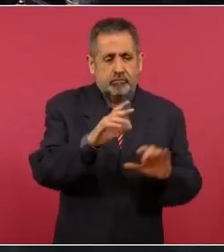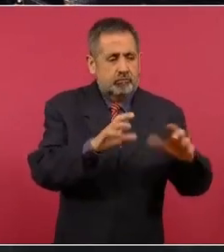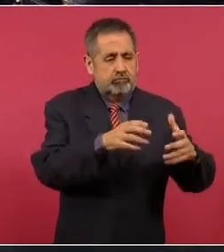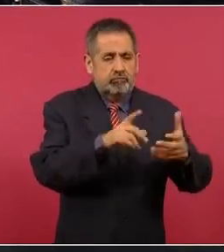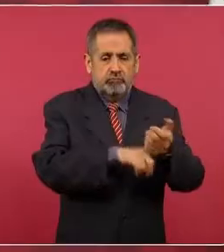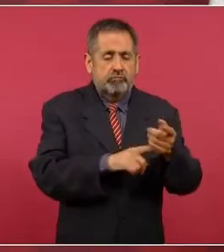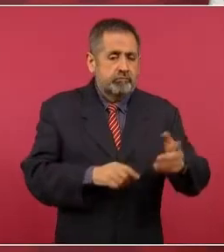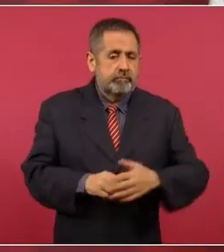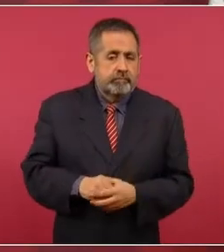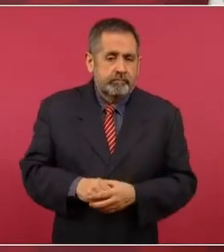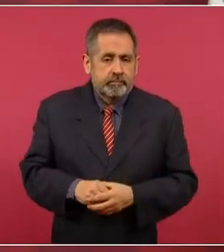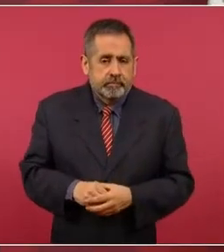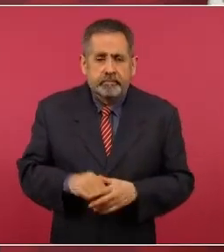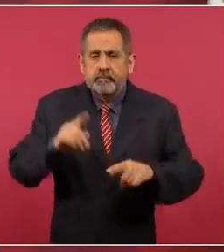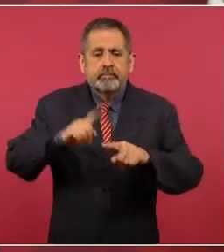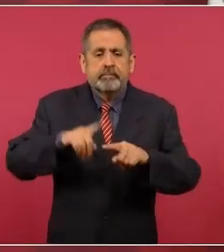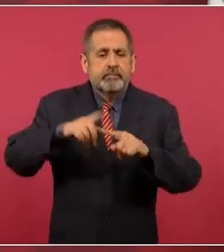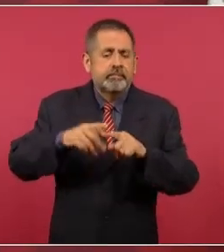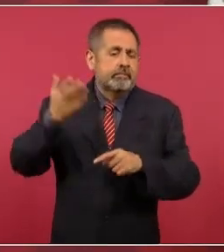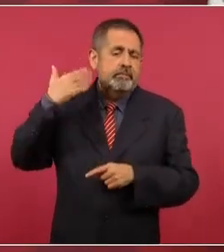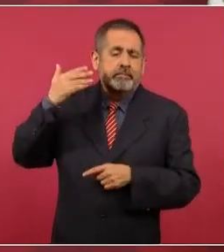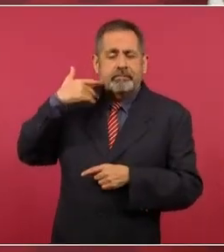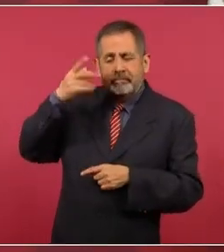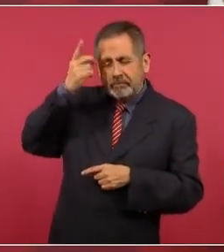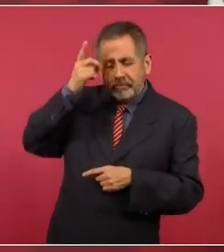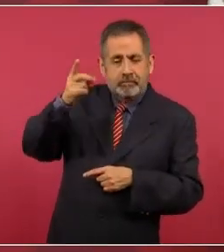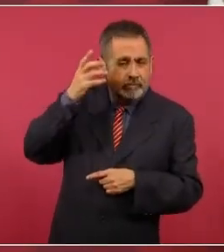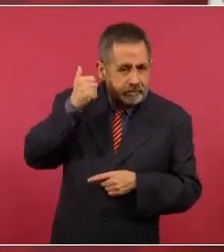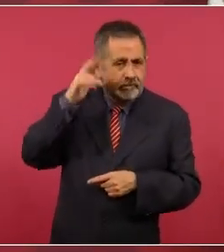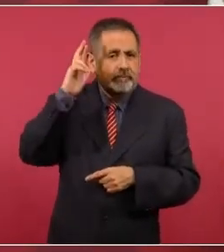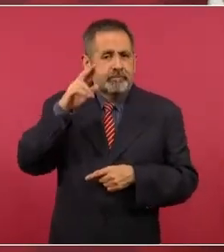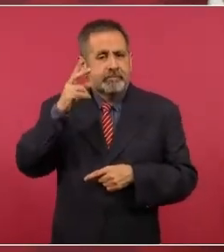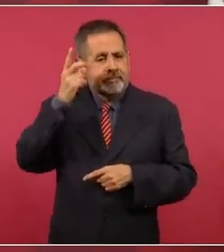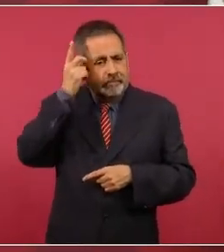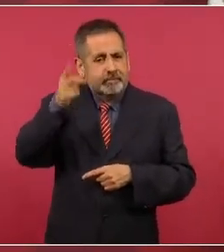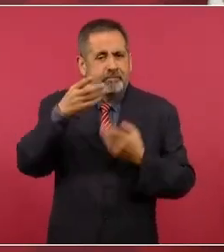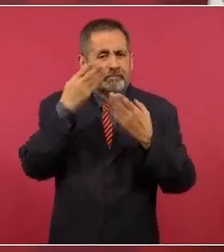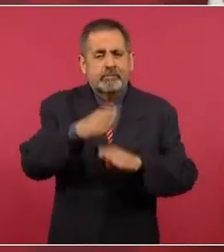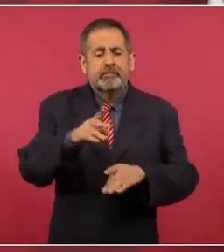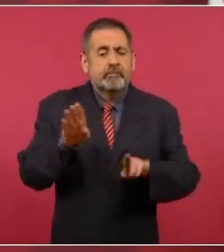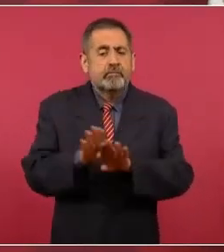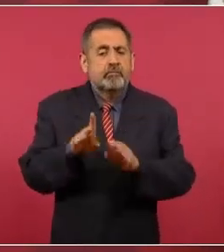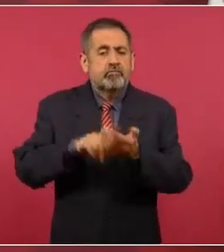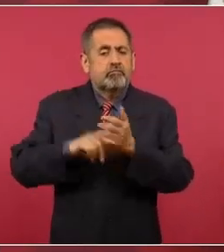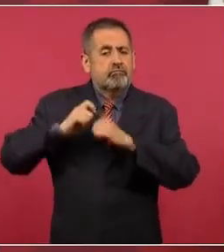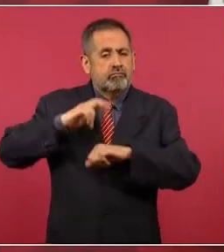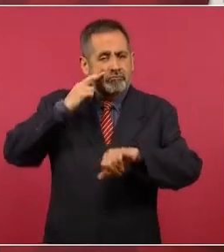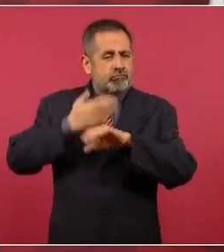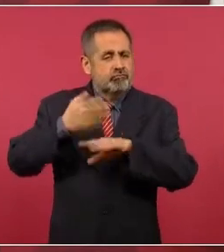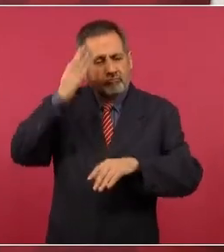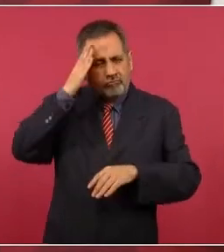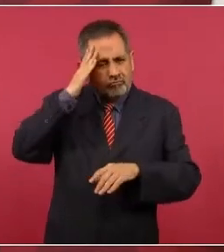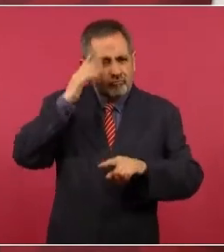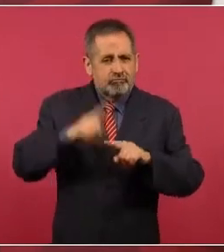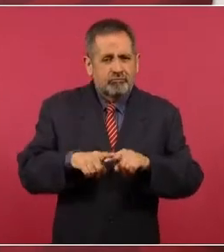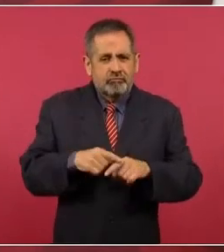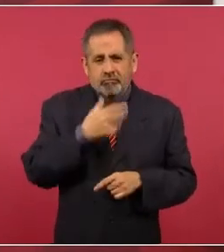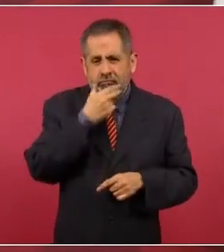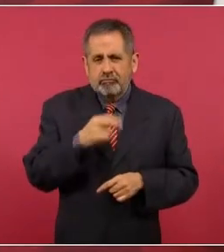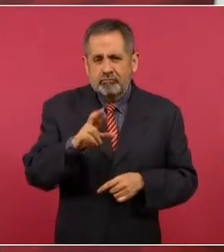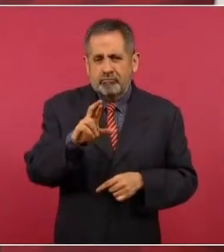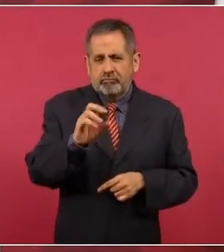¿De quién era el banco o quién era de los principales socios? Roberto